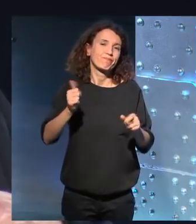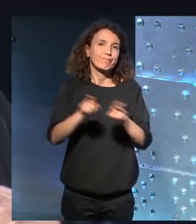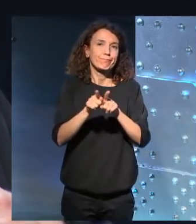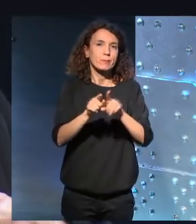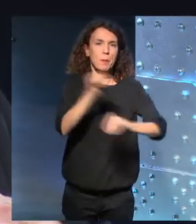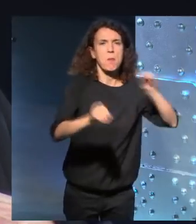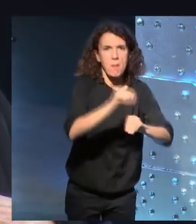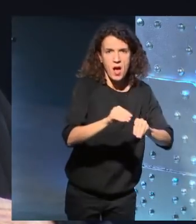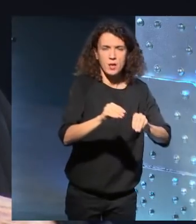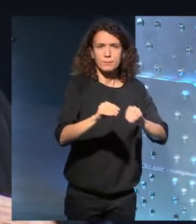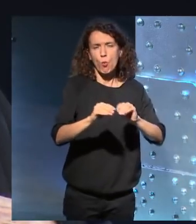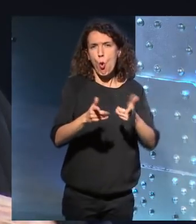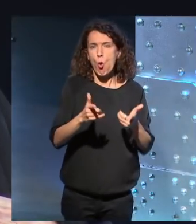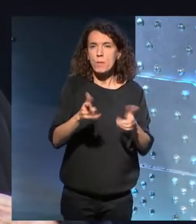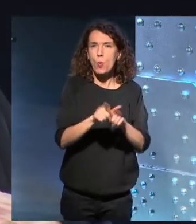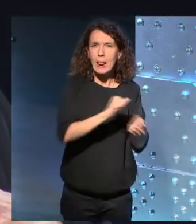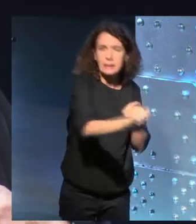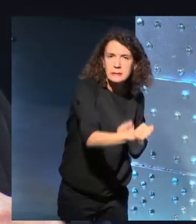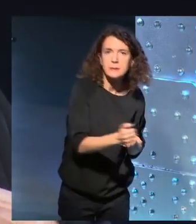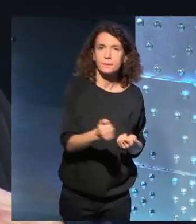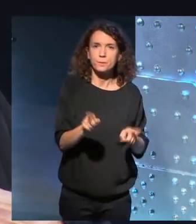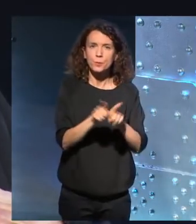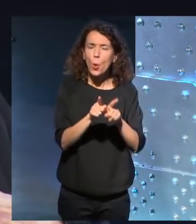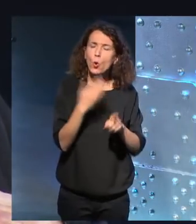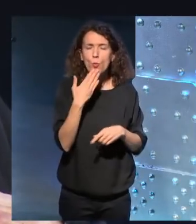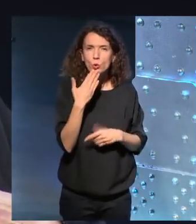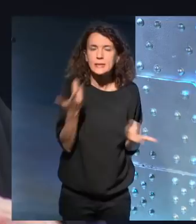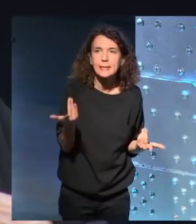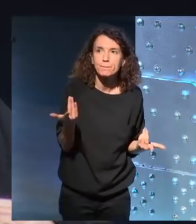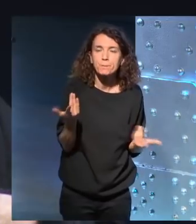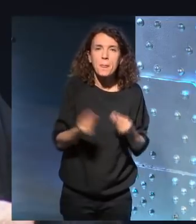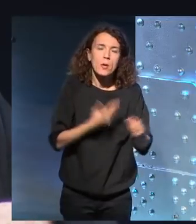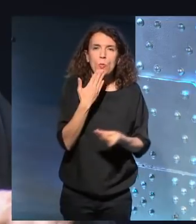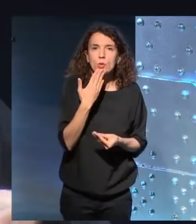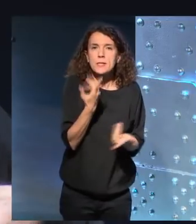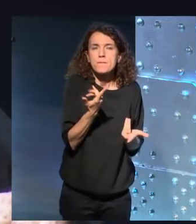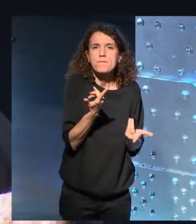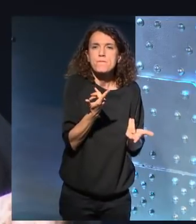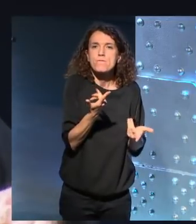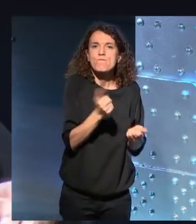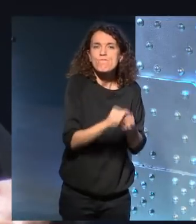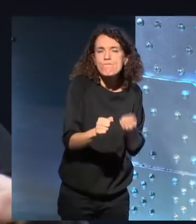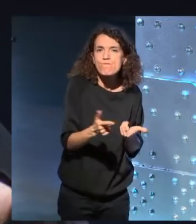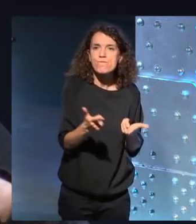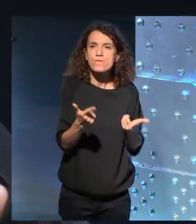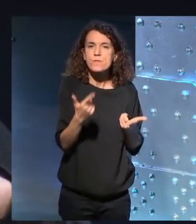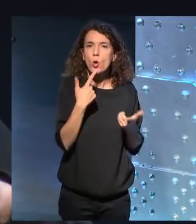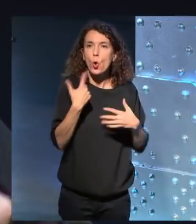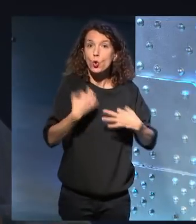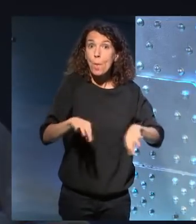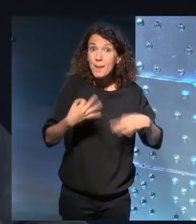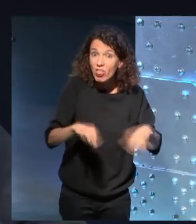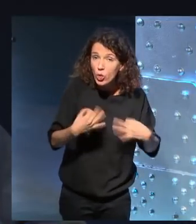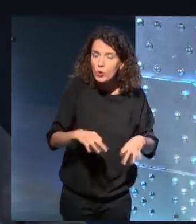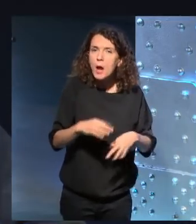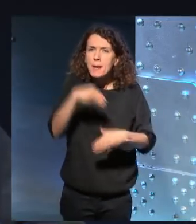Hacerlo como si fuera como si fuera normal y convencional, pero